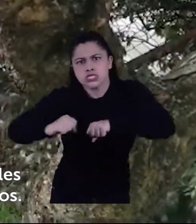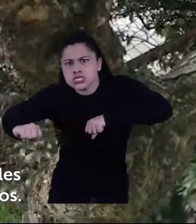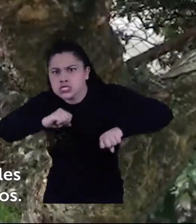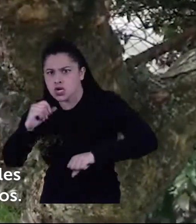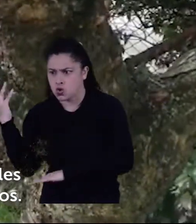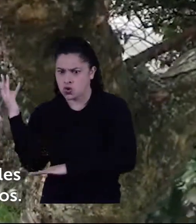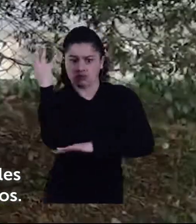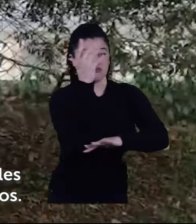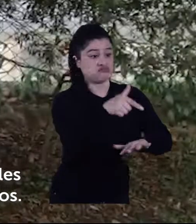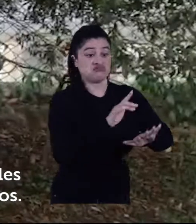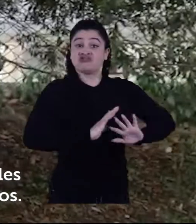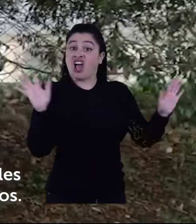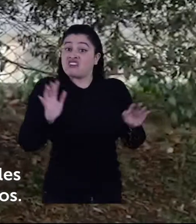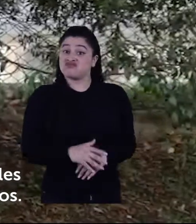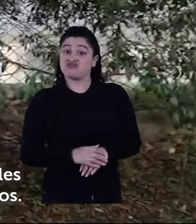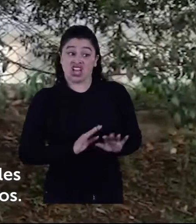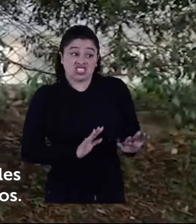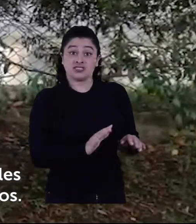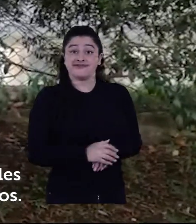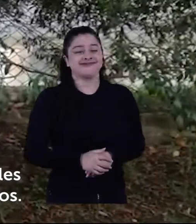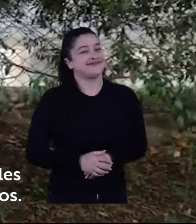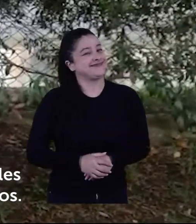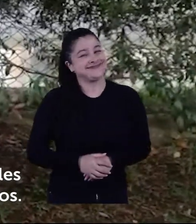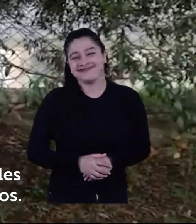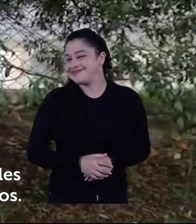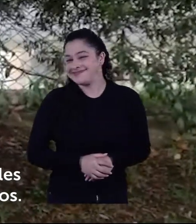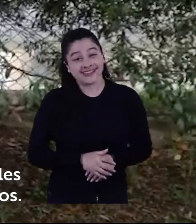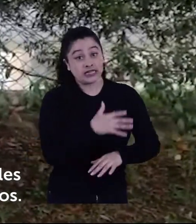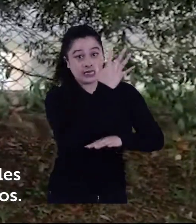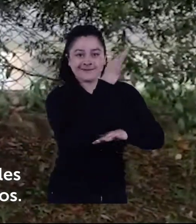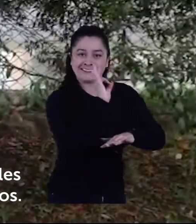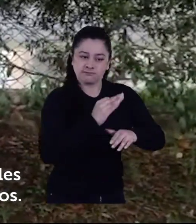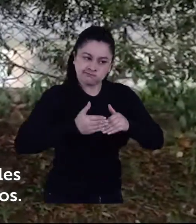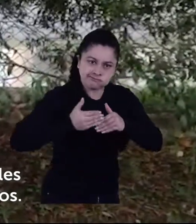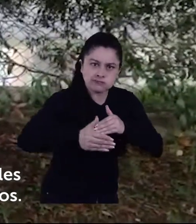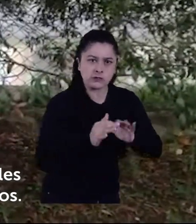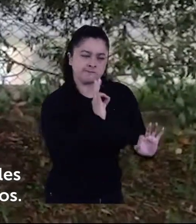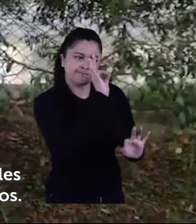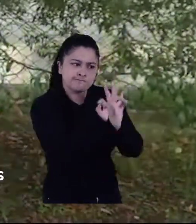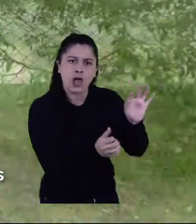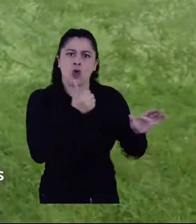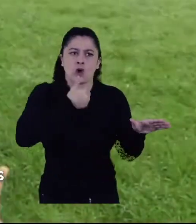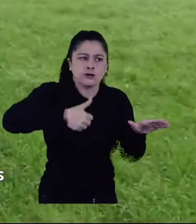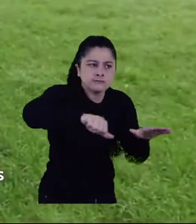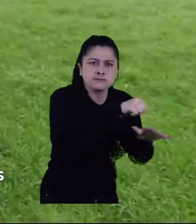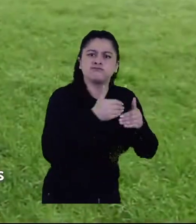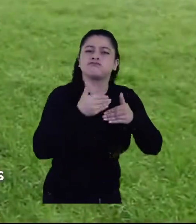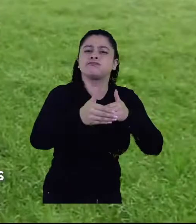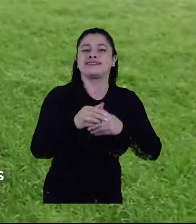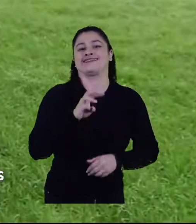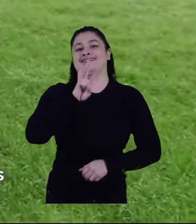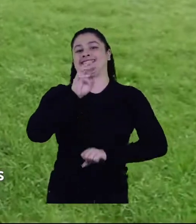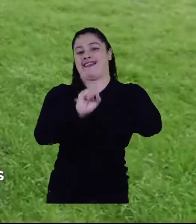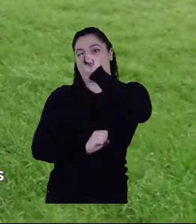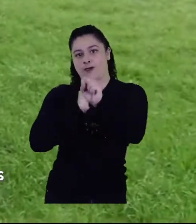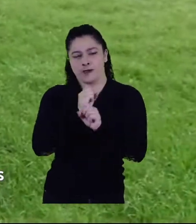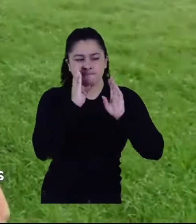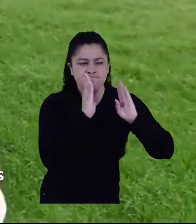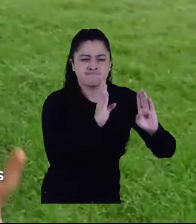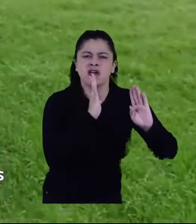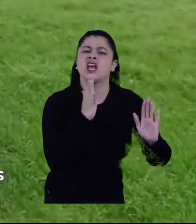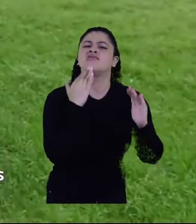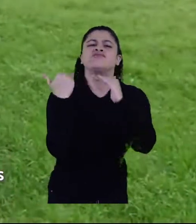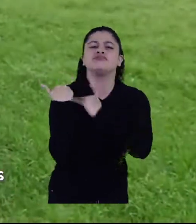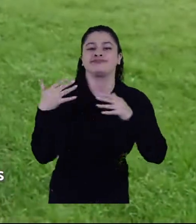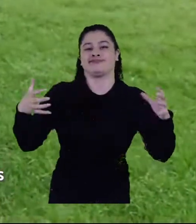termina allí a estos árboles se les hace mantenimiento durante tres años tiempo en el que el idú cuida